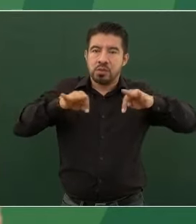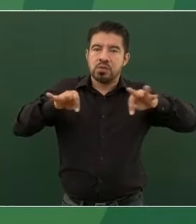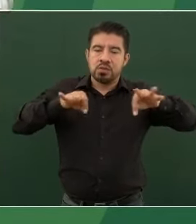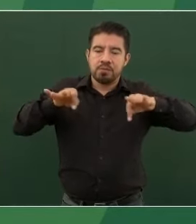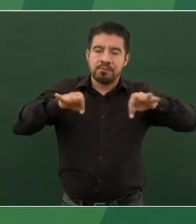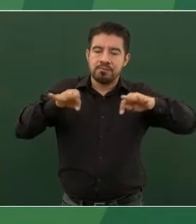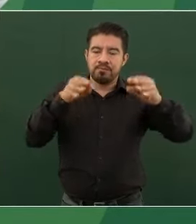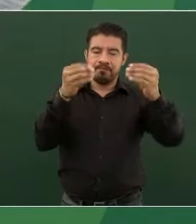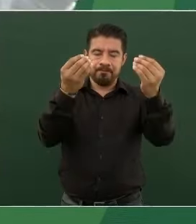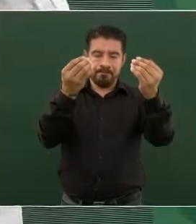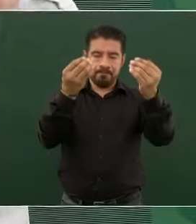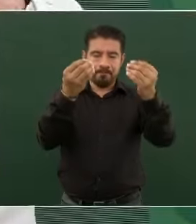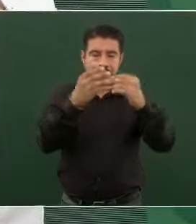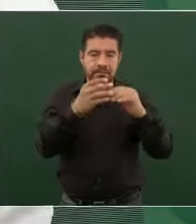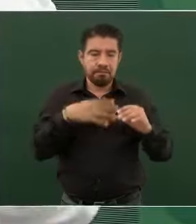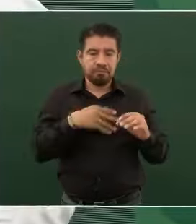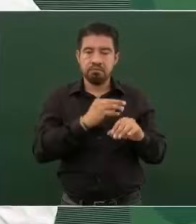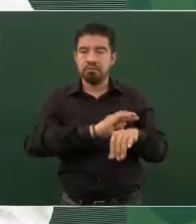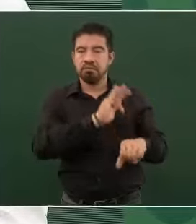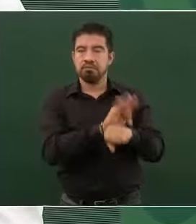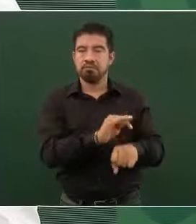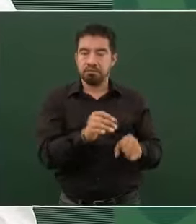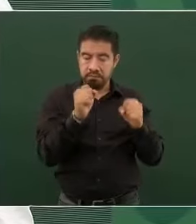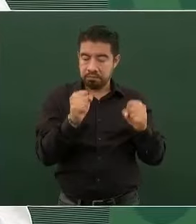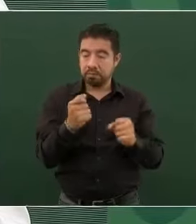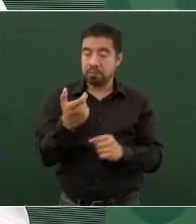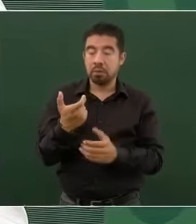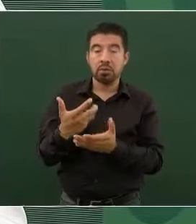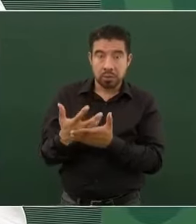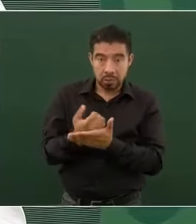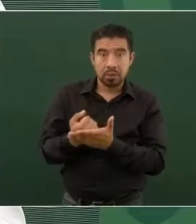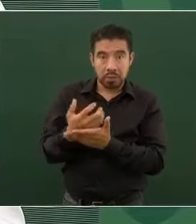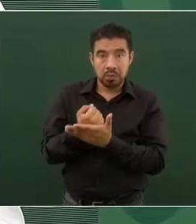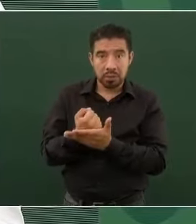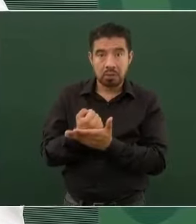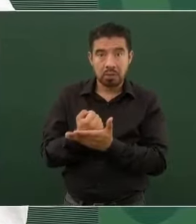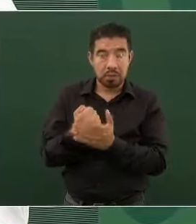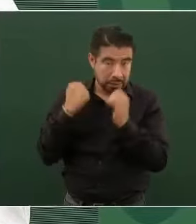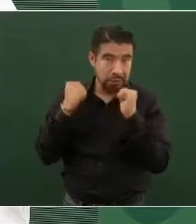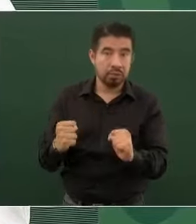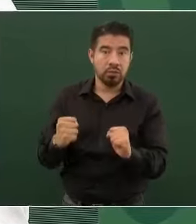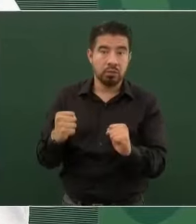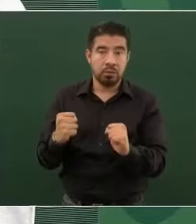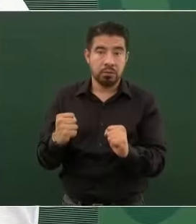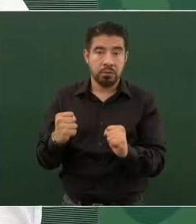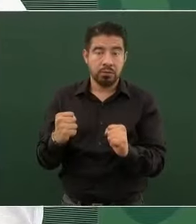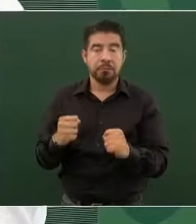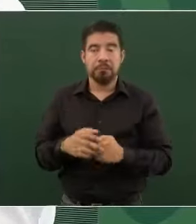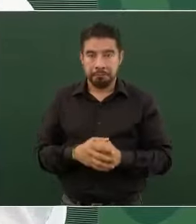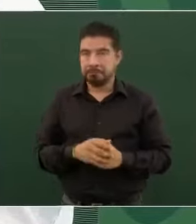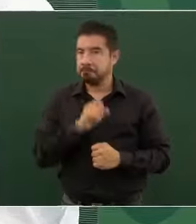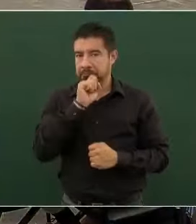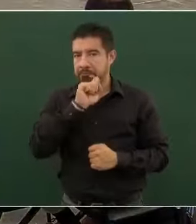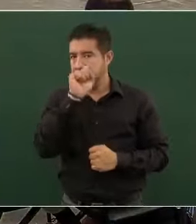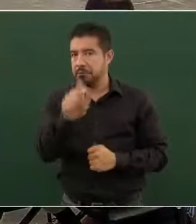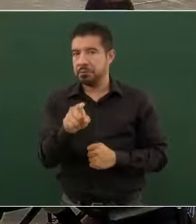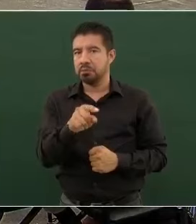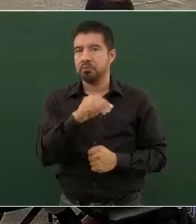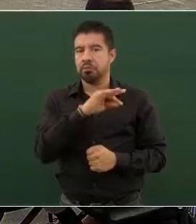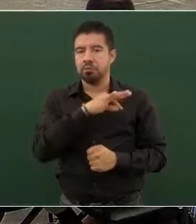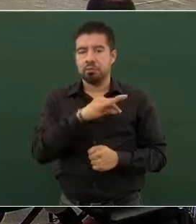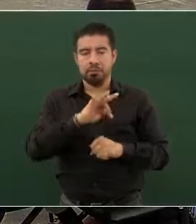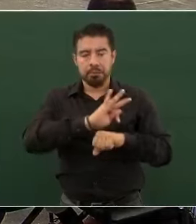está asegurado el salario y además se contribuye